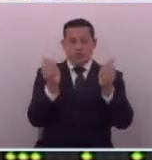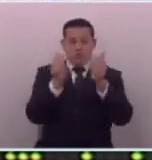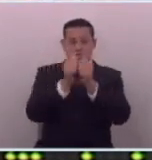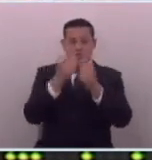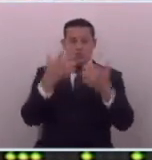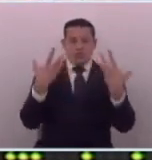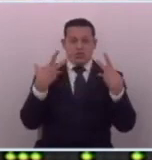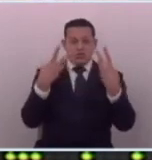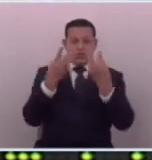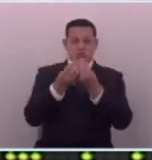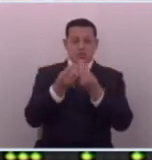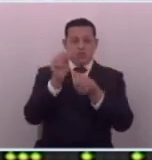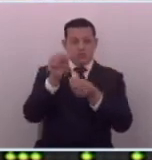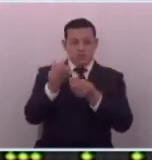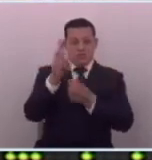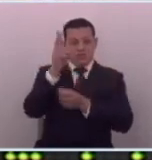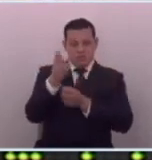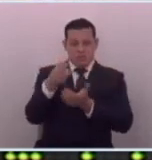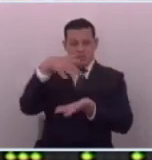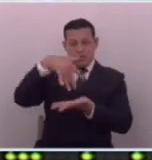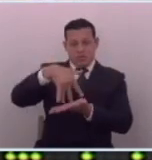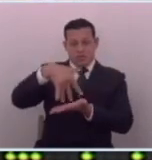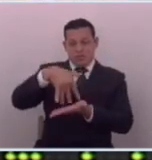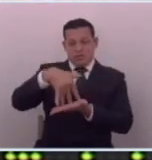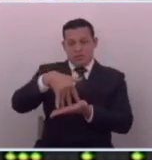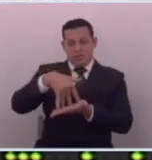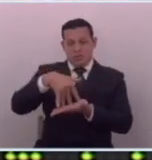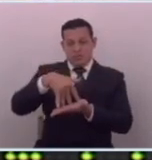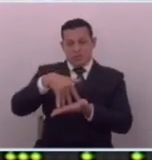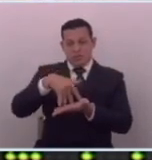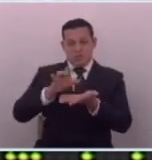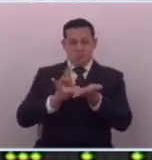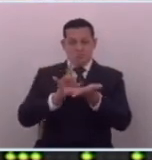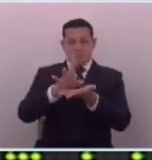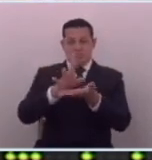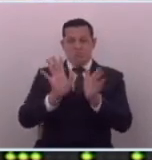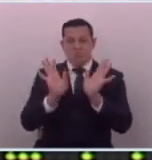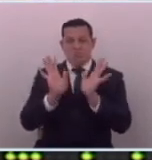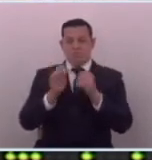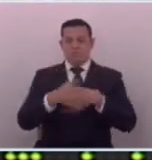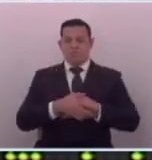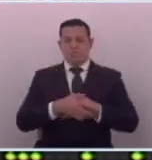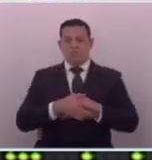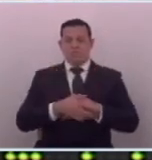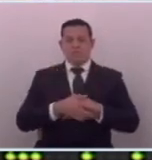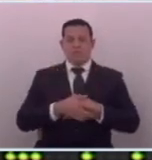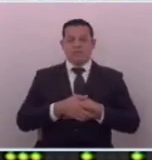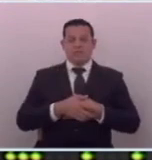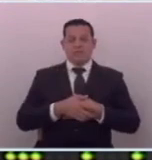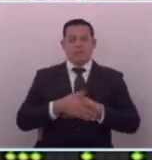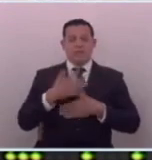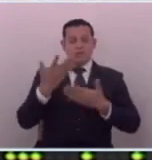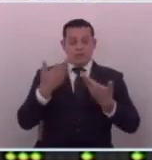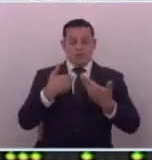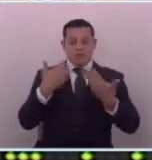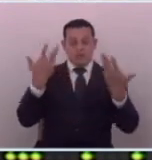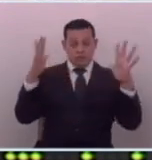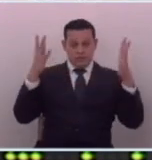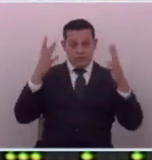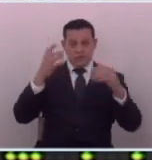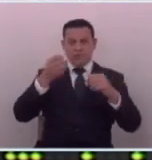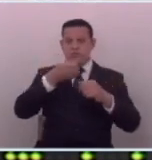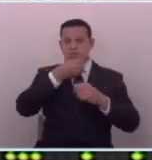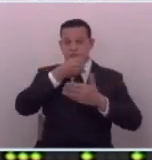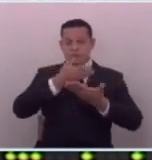misma y eso es ya la misma población la que lo va a premiar o lo va a cobrar así que no me resta más que felicitar a quienes se